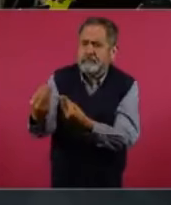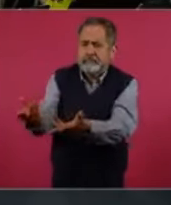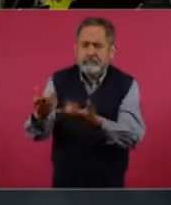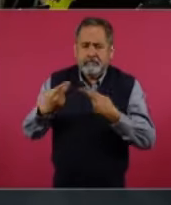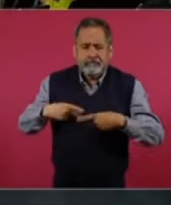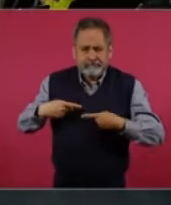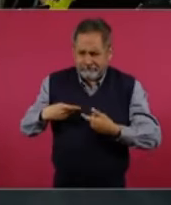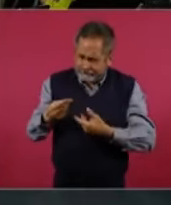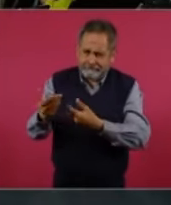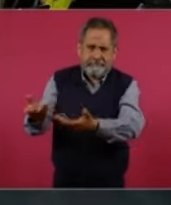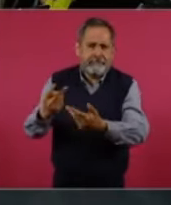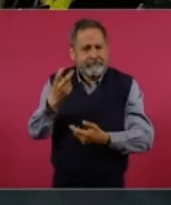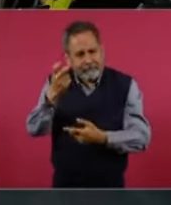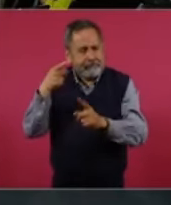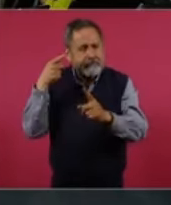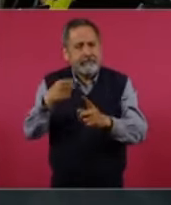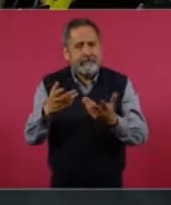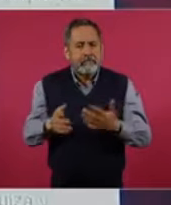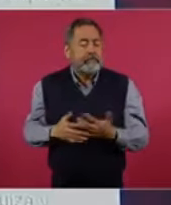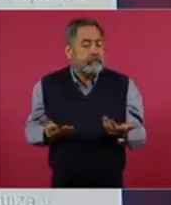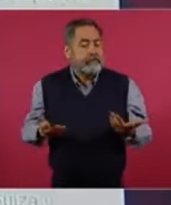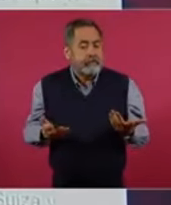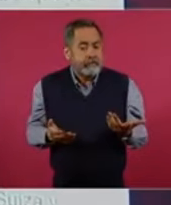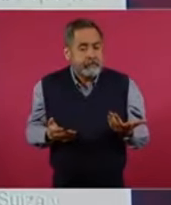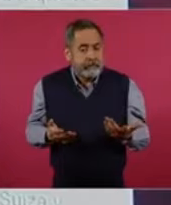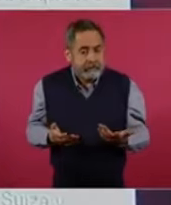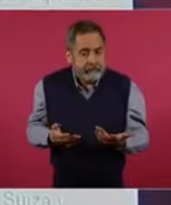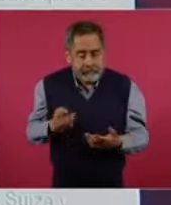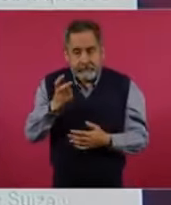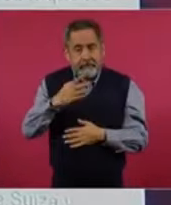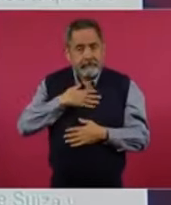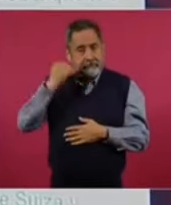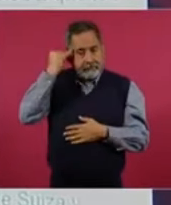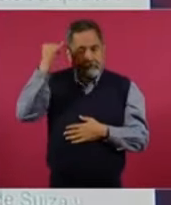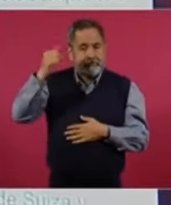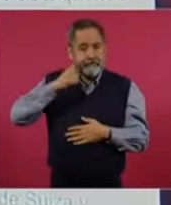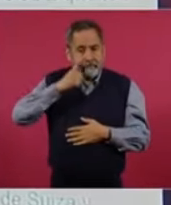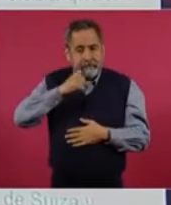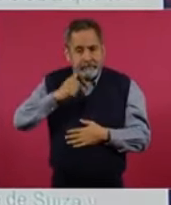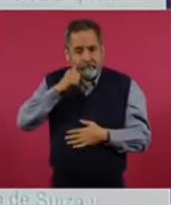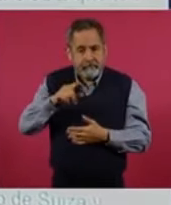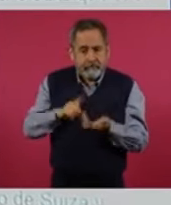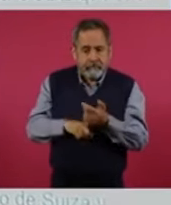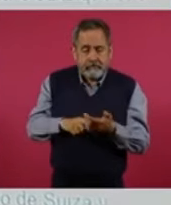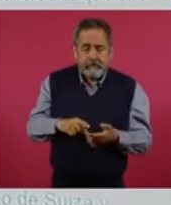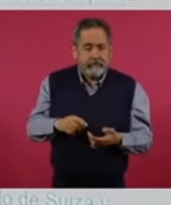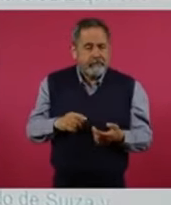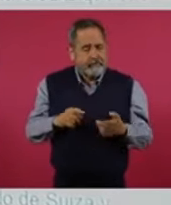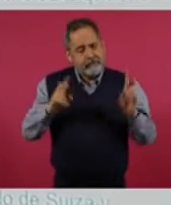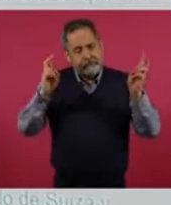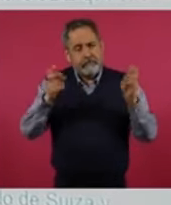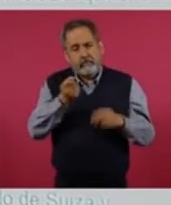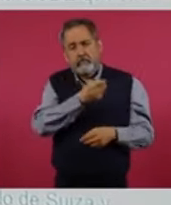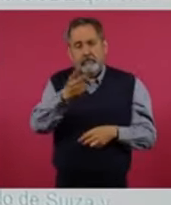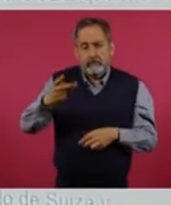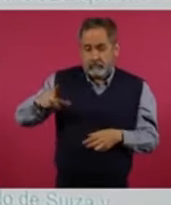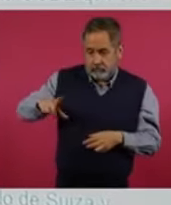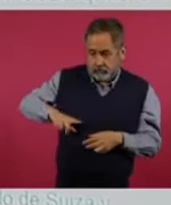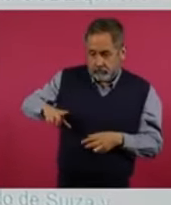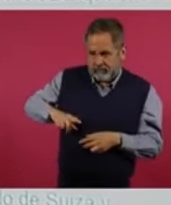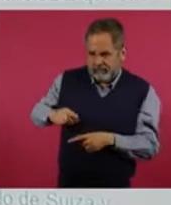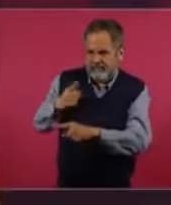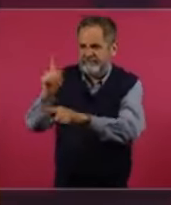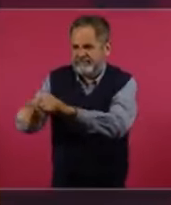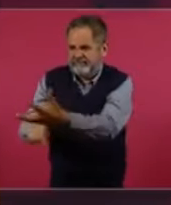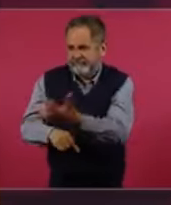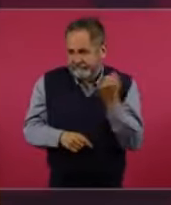Por eso siempre digo que hay gobiernos que dan y hay gobiernos que